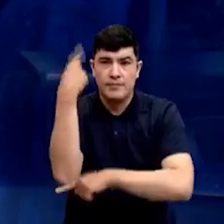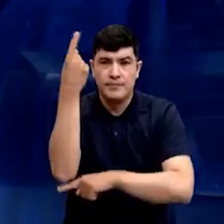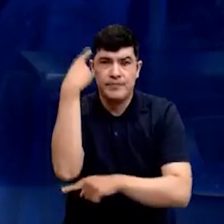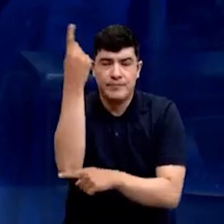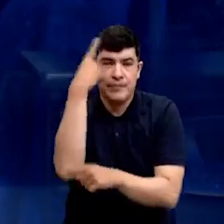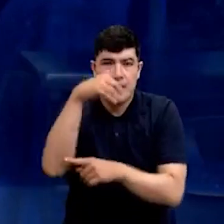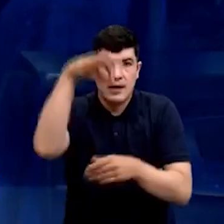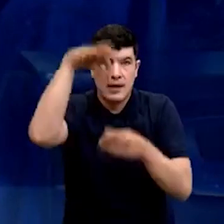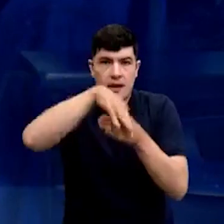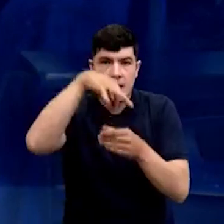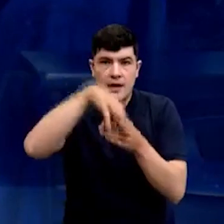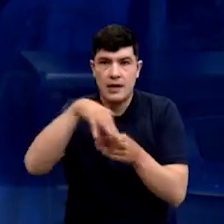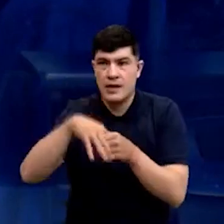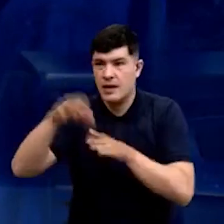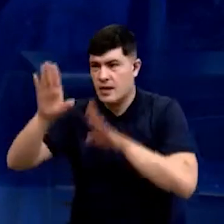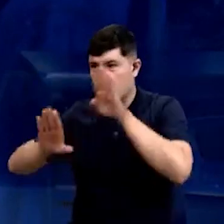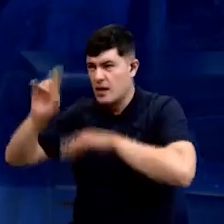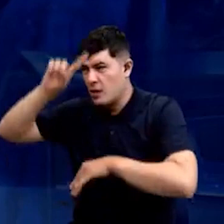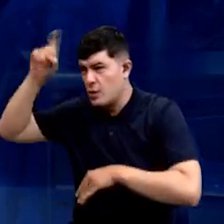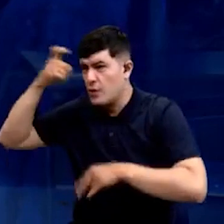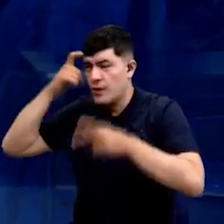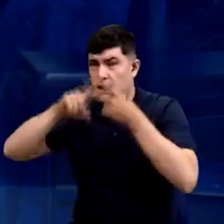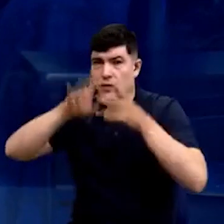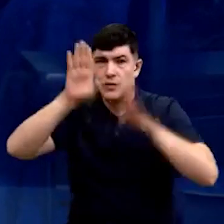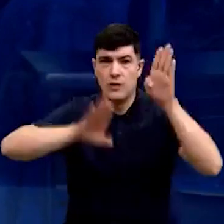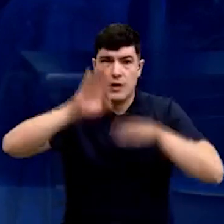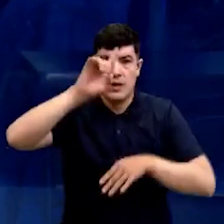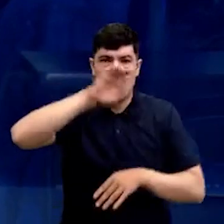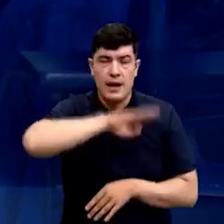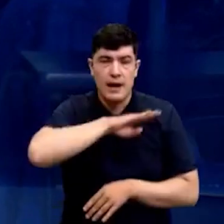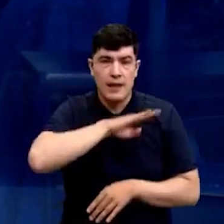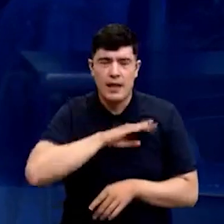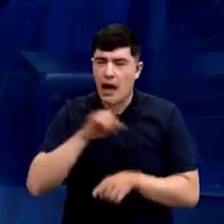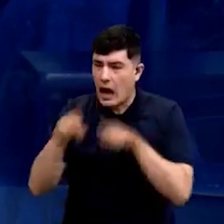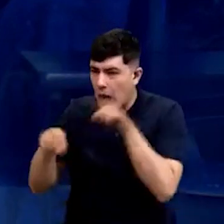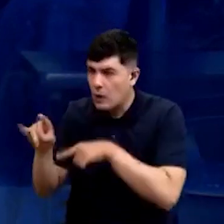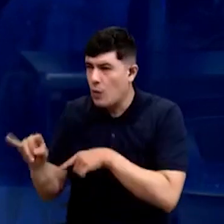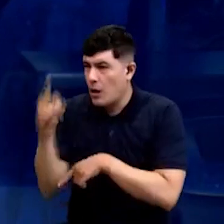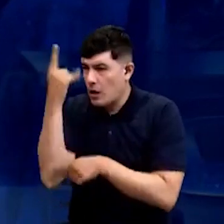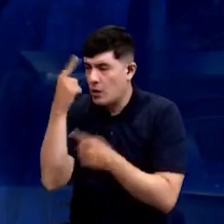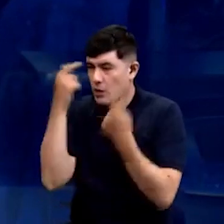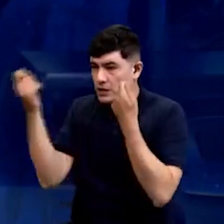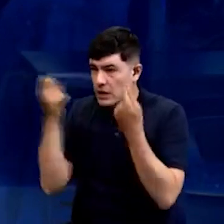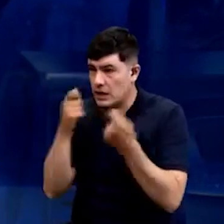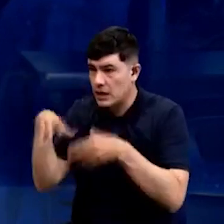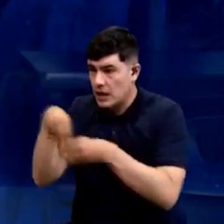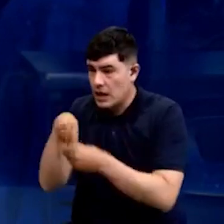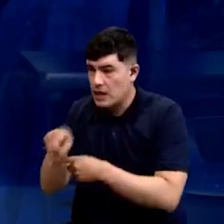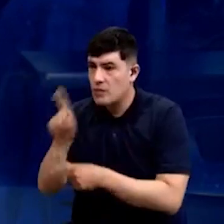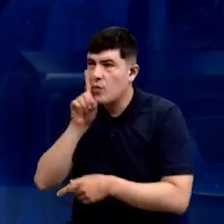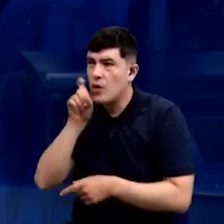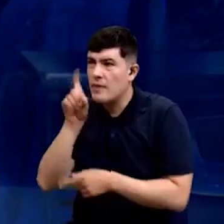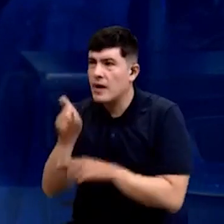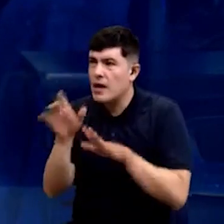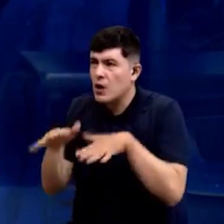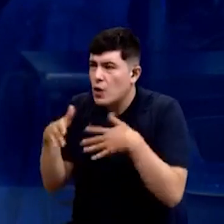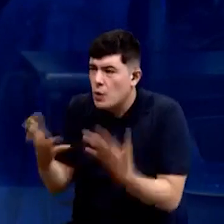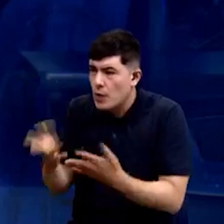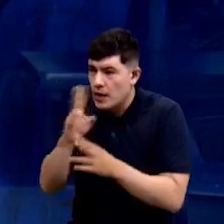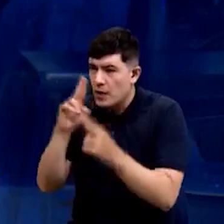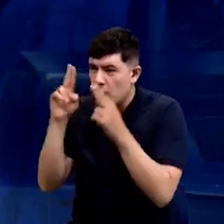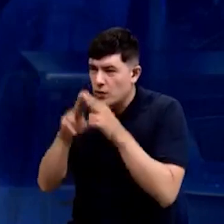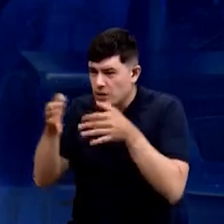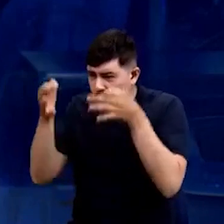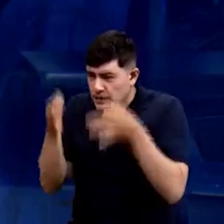cargos de gobernador y de alcaldes de los diferentes municipios. ¿Hay alguna estrategia por parte de Bucaramanga Metropolitana? ¿Cómo vamos? Para